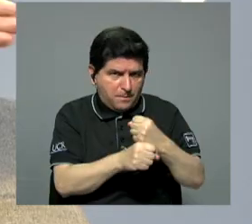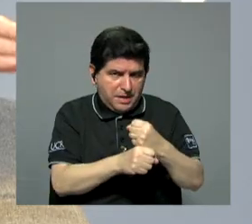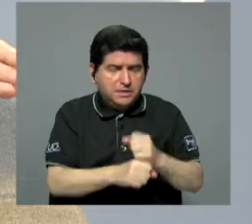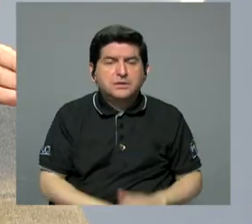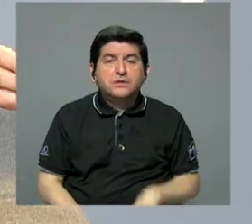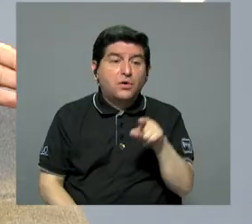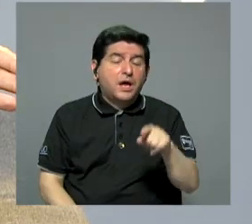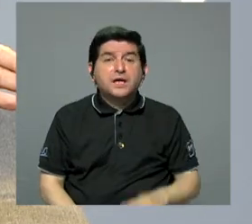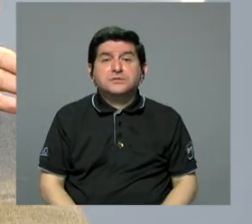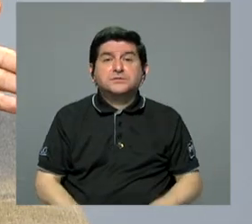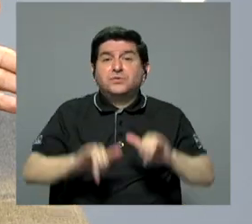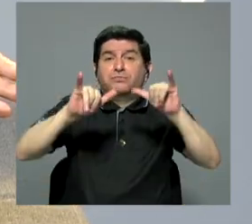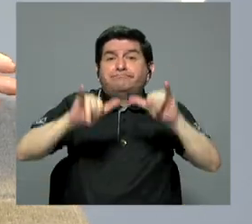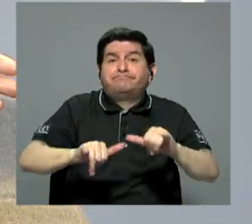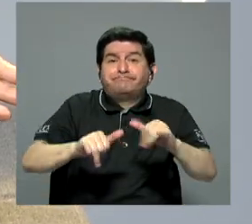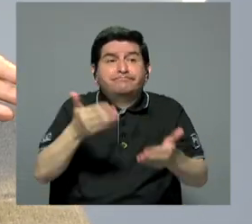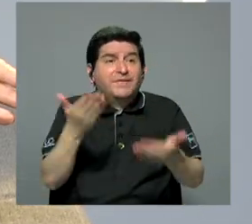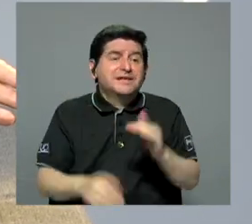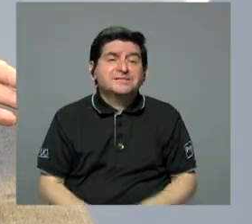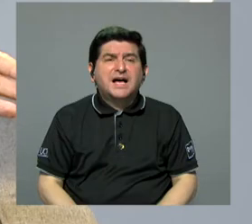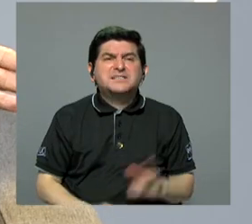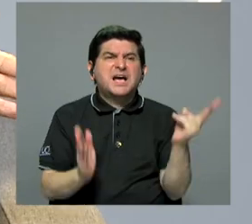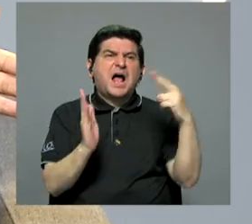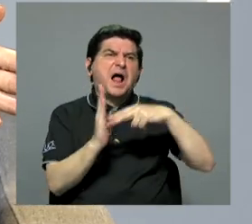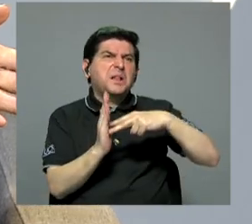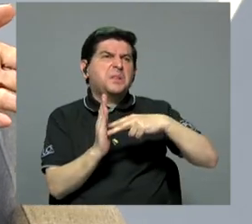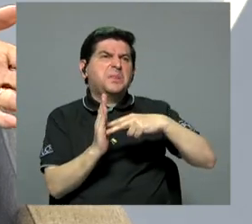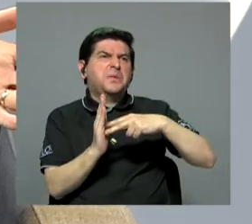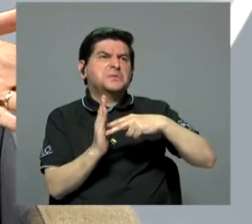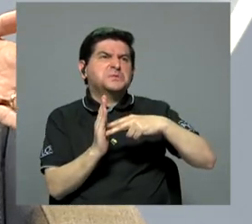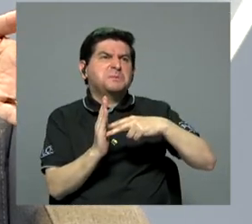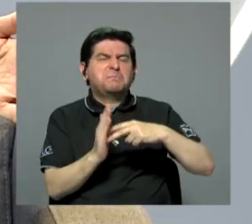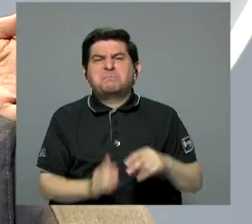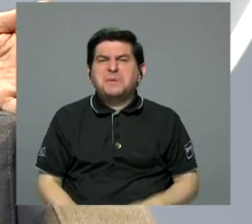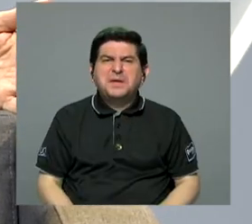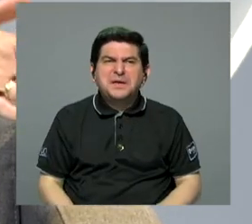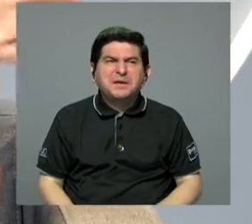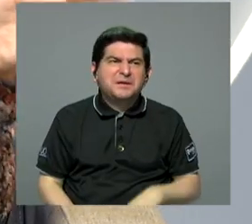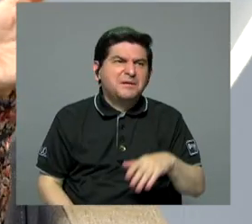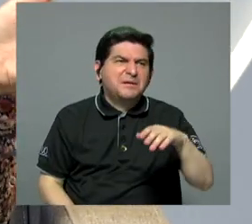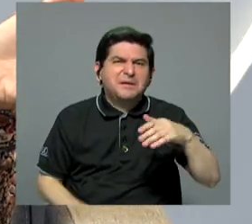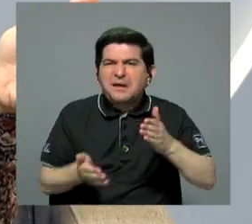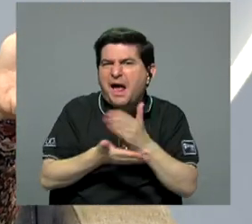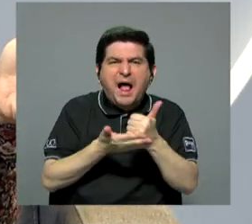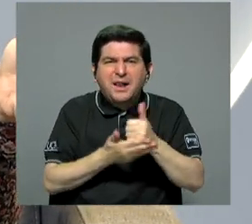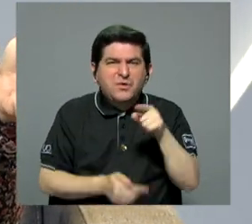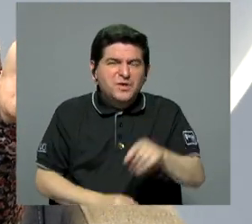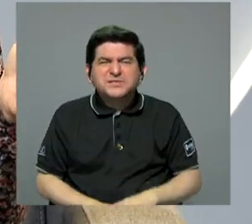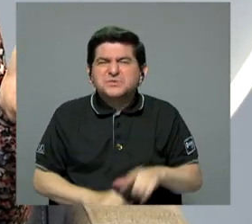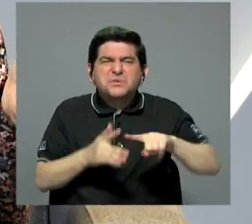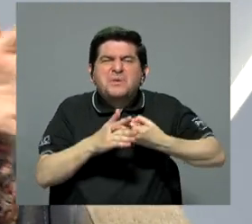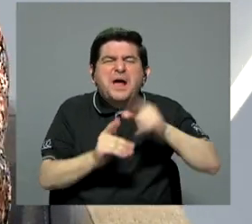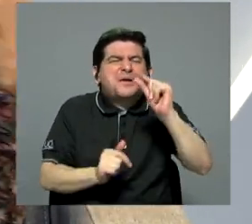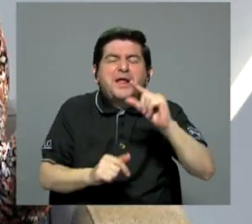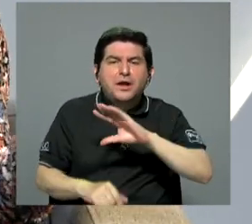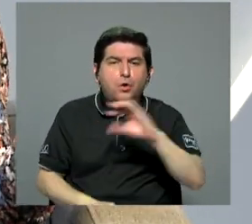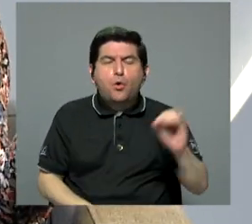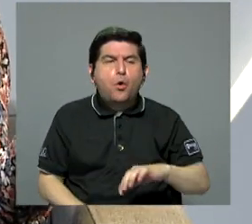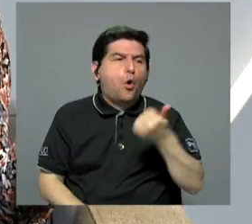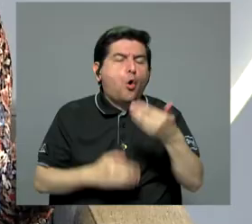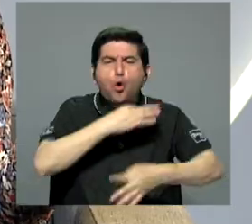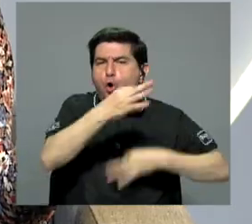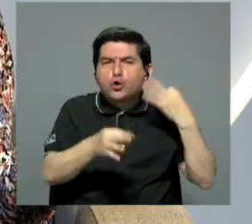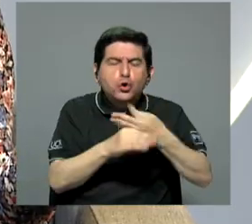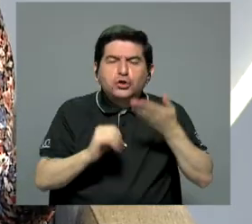¿Esto apenas aguanta para de aquí al 2000? ¿Es un parchecito? ¿Es eso lo que había que hacer o era